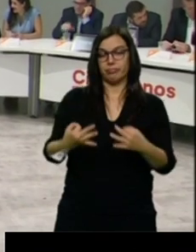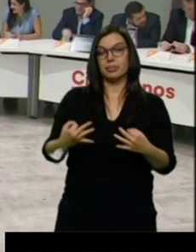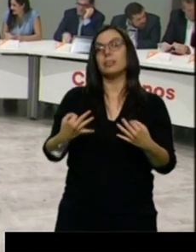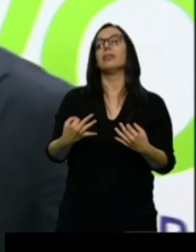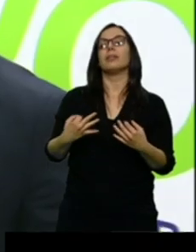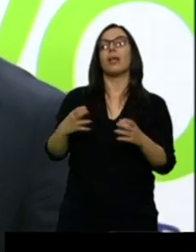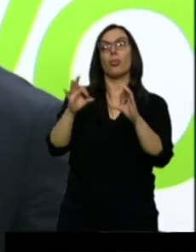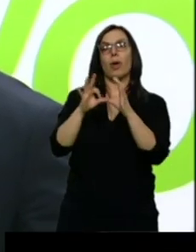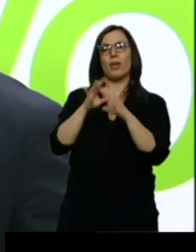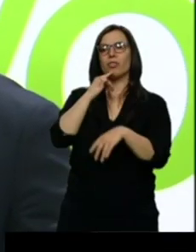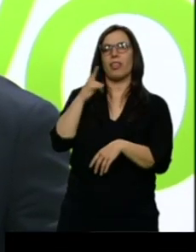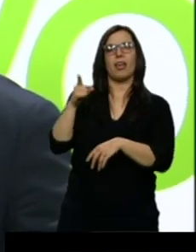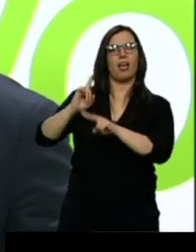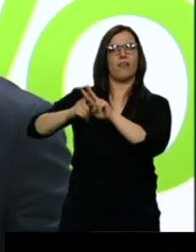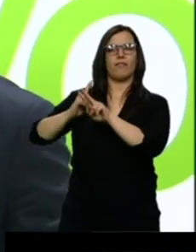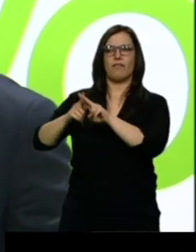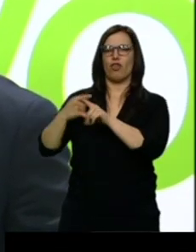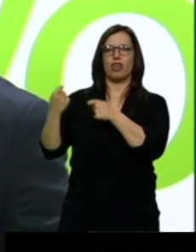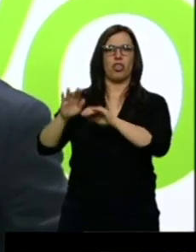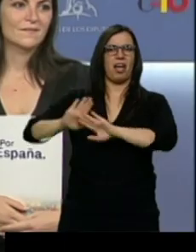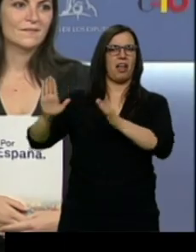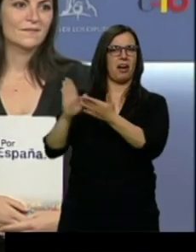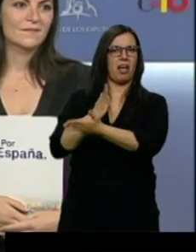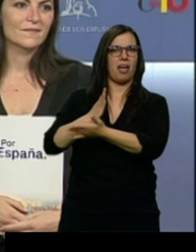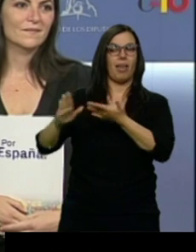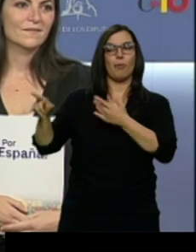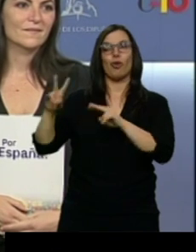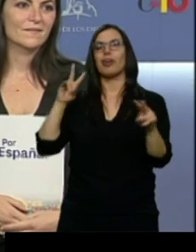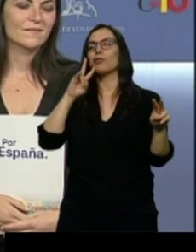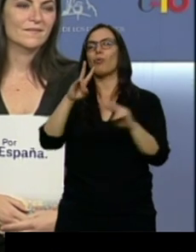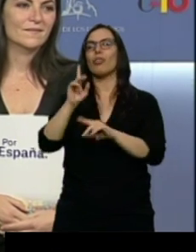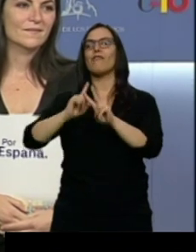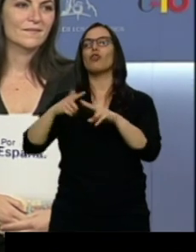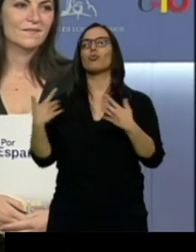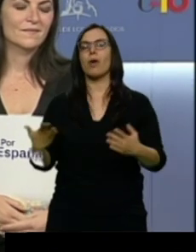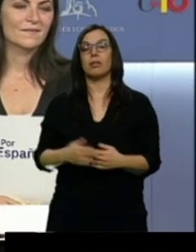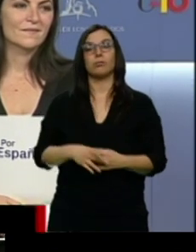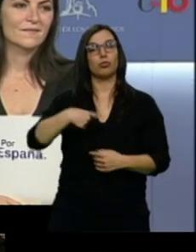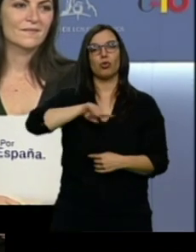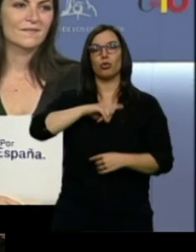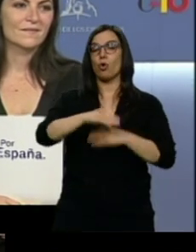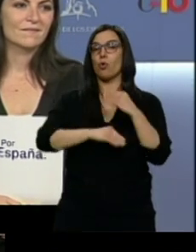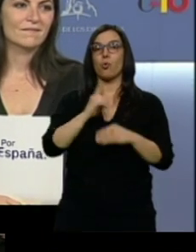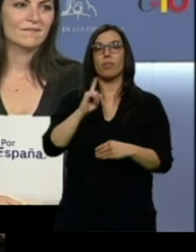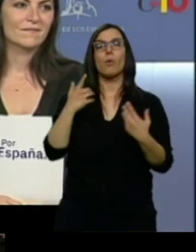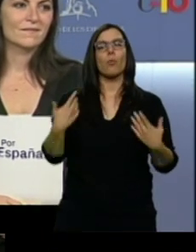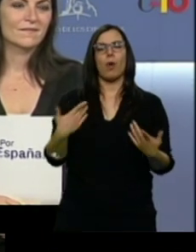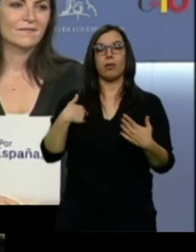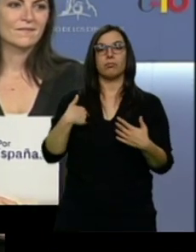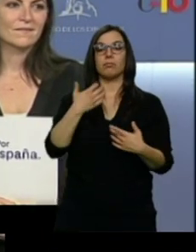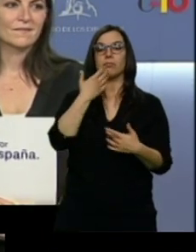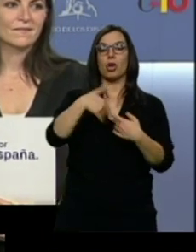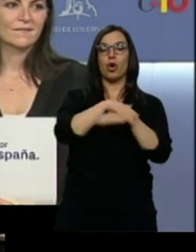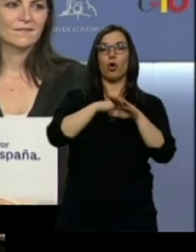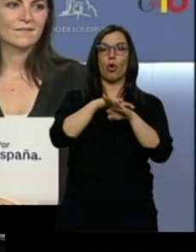a negociar con el partido de Abascal. Desde donde responden. Lo que no vamos a hacer es apoyar gobiernos compuestos por uno o más partidos